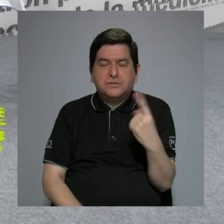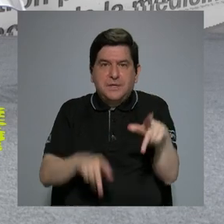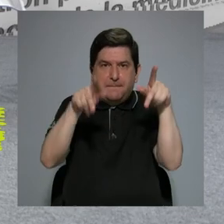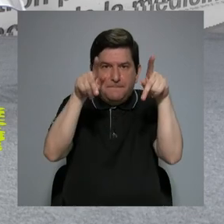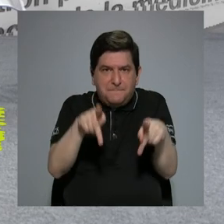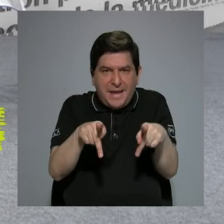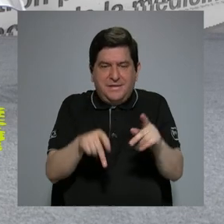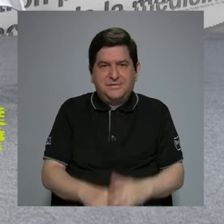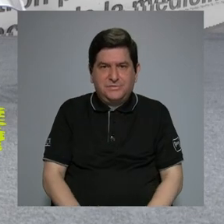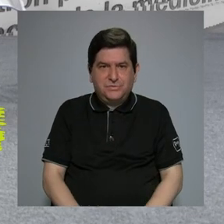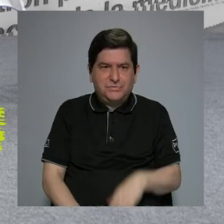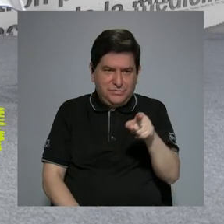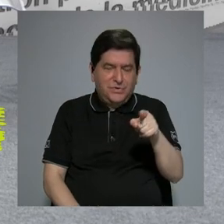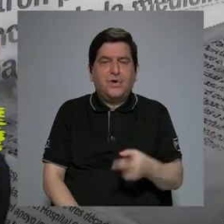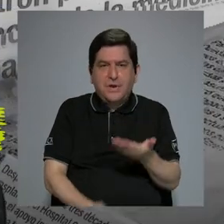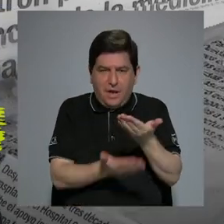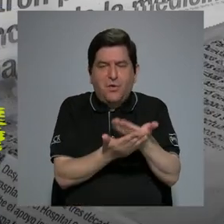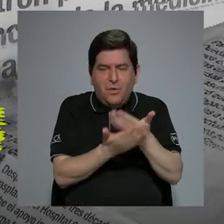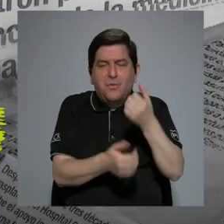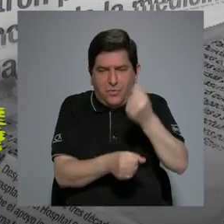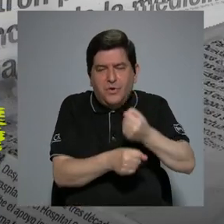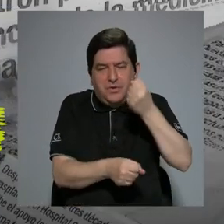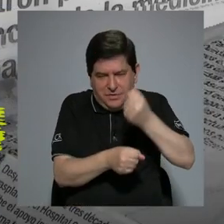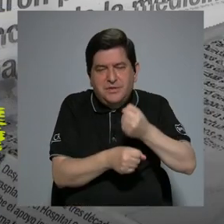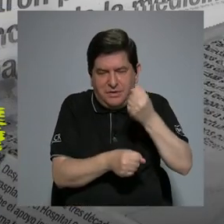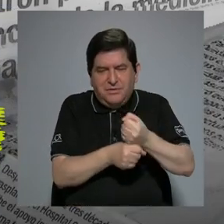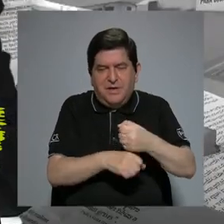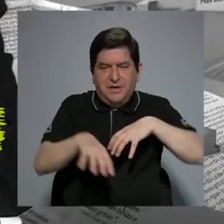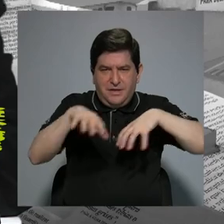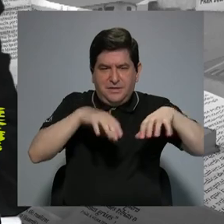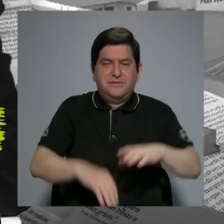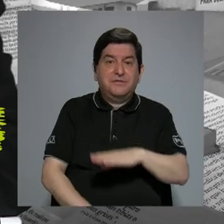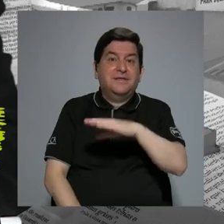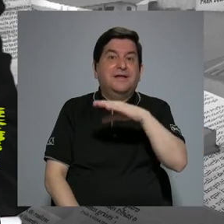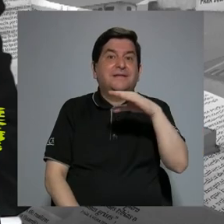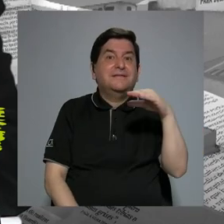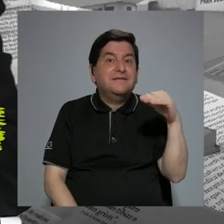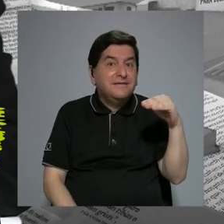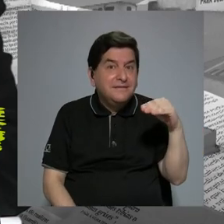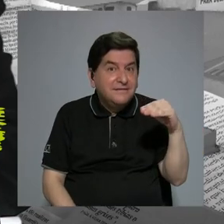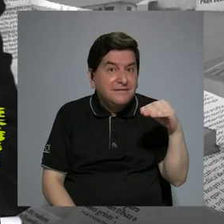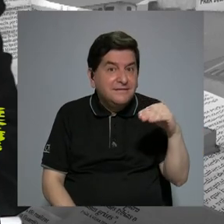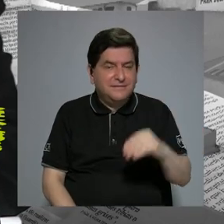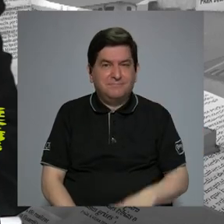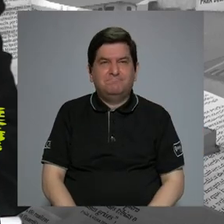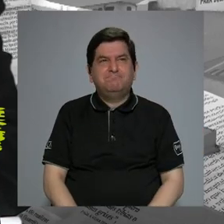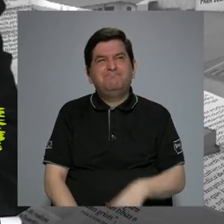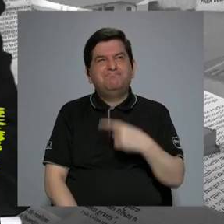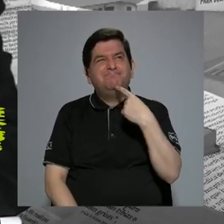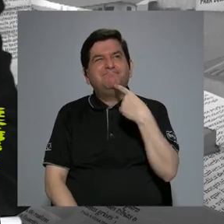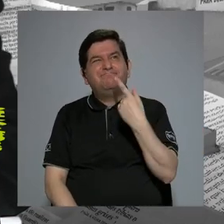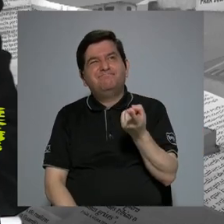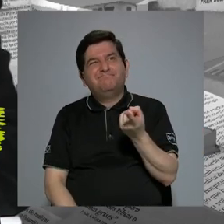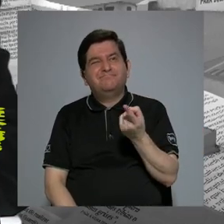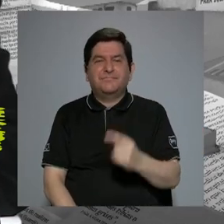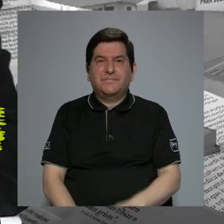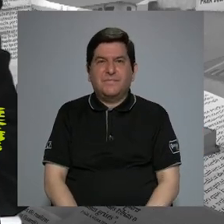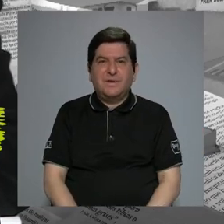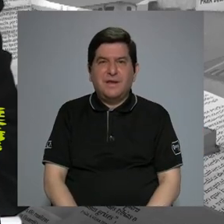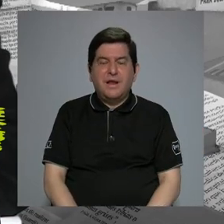persona... Se compruebe que estaba trabajando. Que estaba trabajando y que estaba, digamos, haciendo